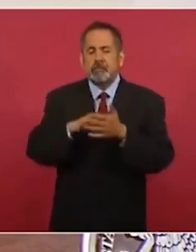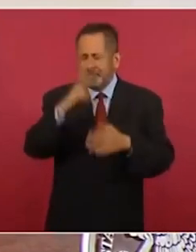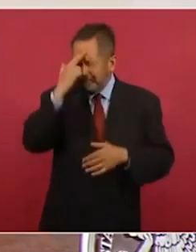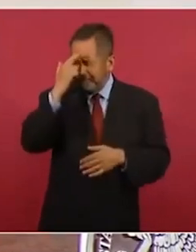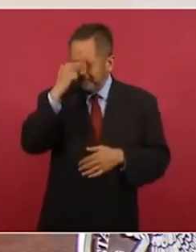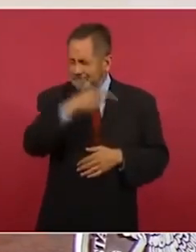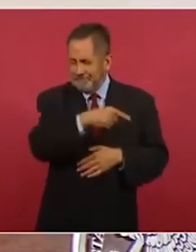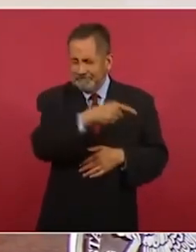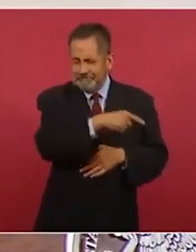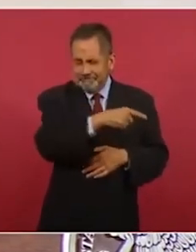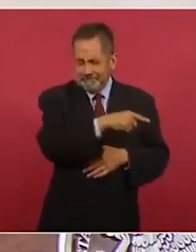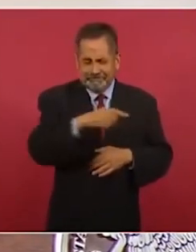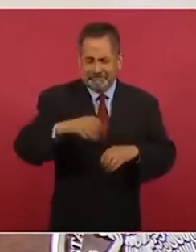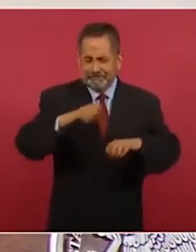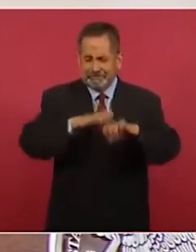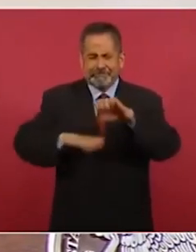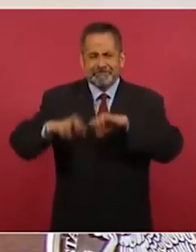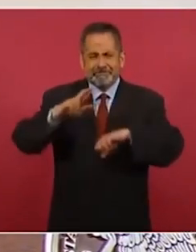con